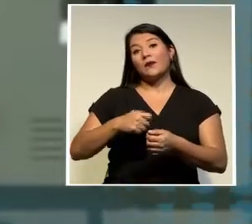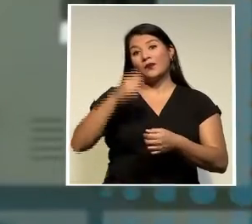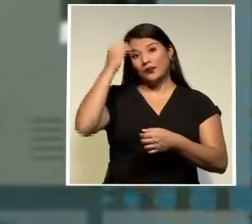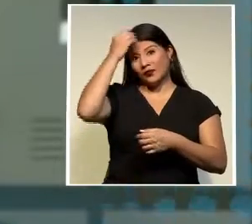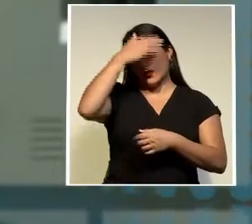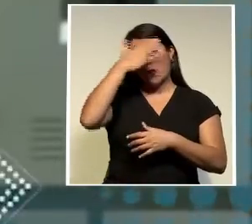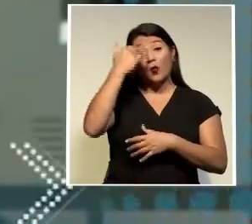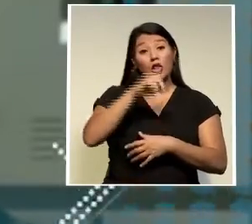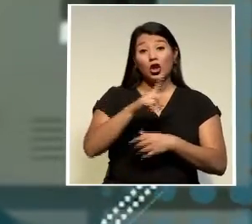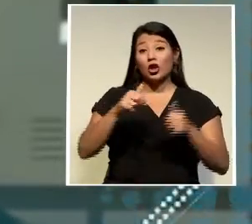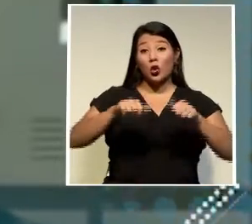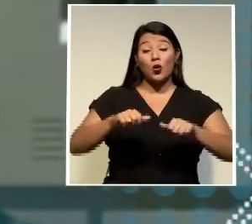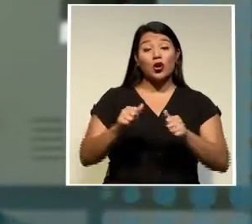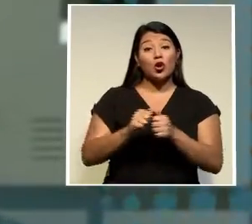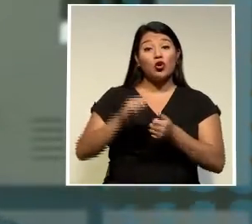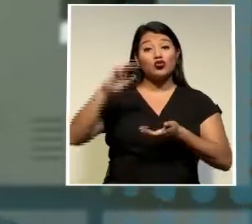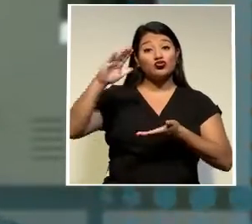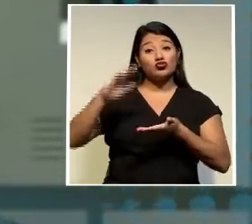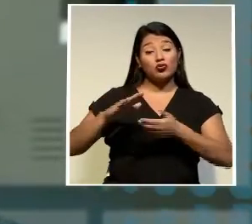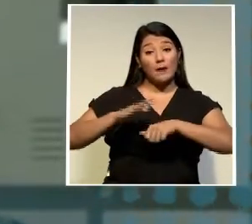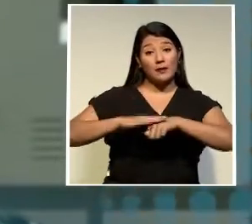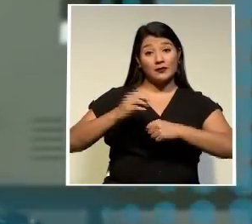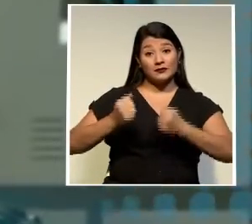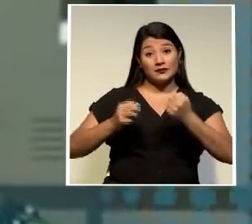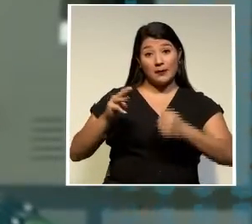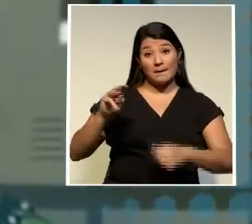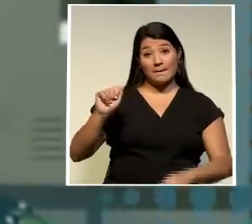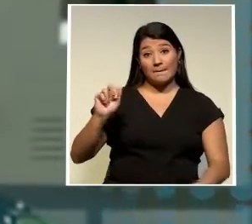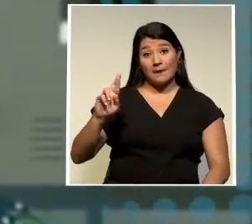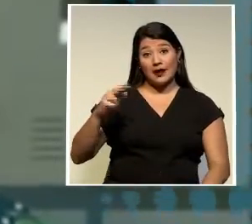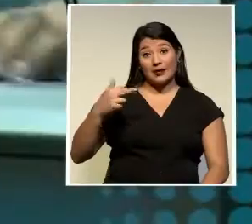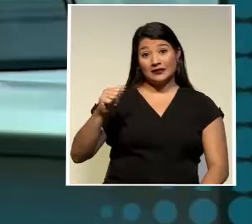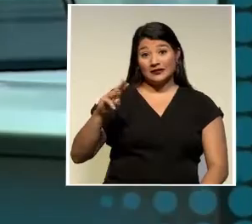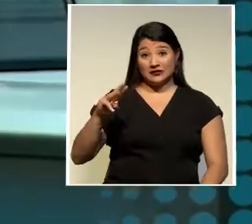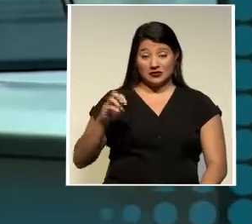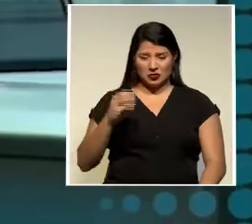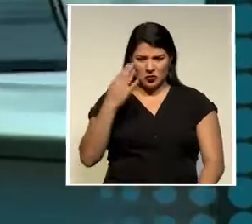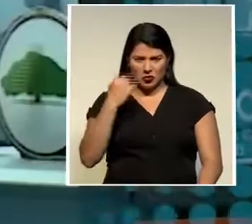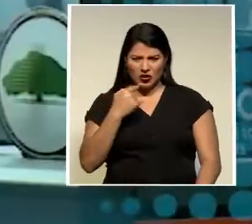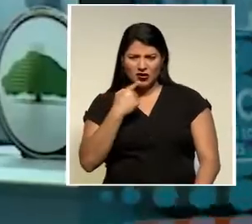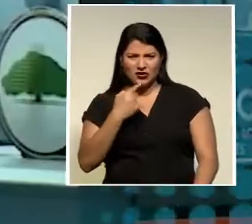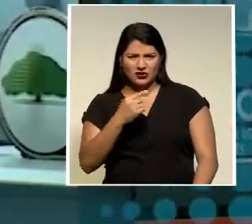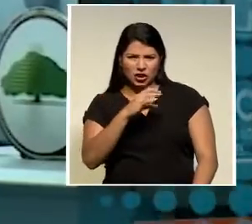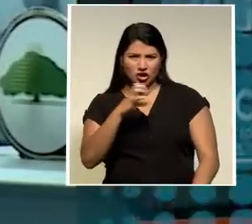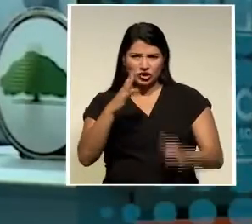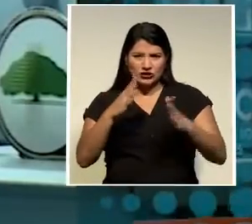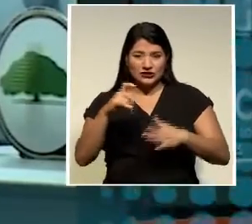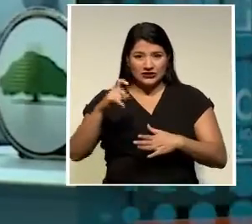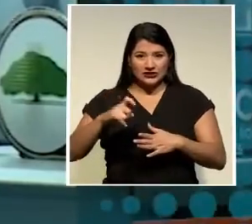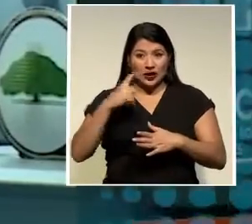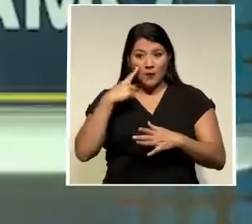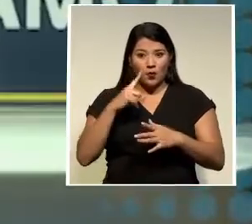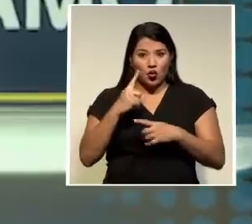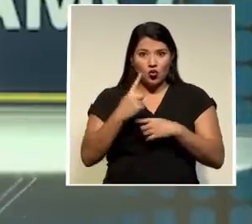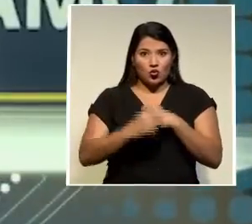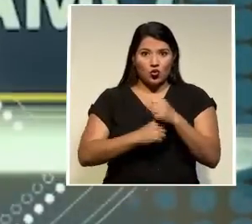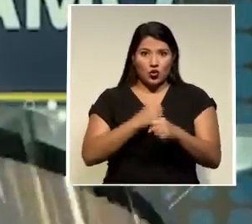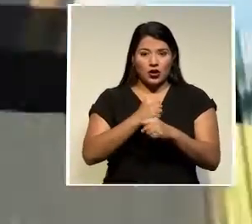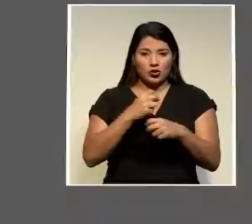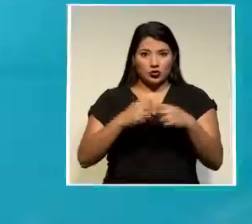dice que pese al riesgo fiscal es algo que los costarricenses necesitan en un año de crisis económica por la pandemia